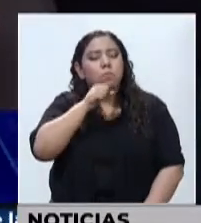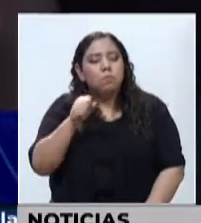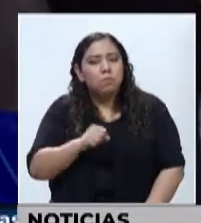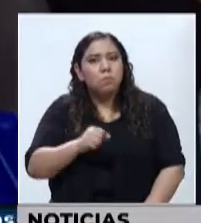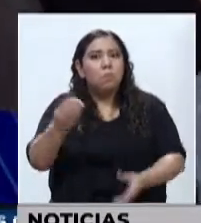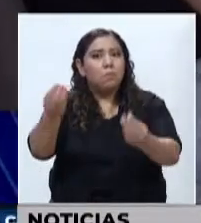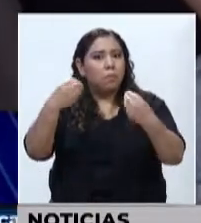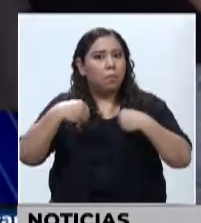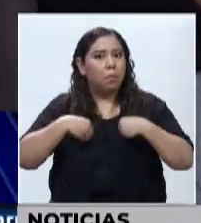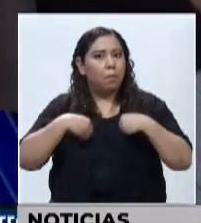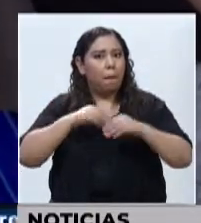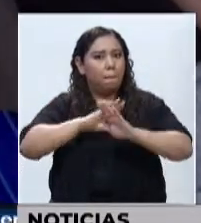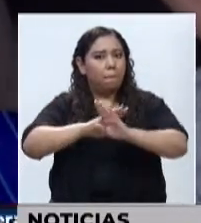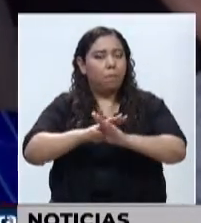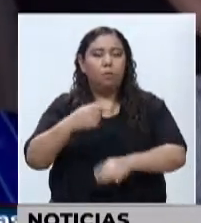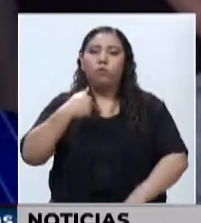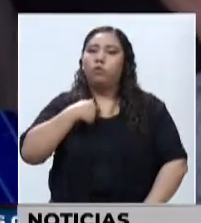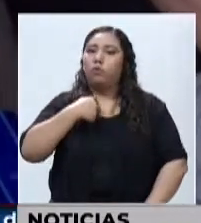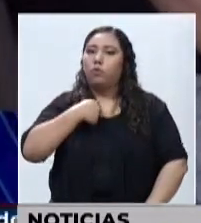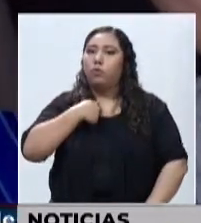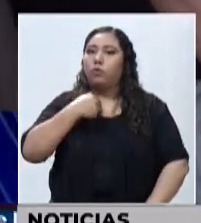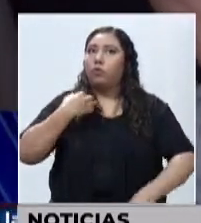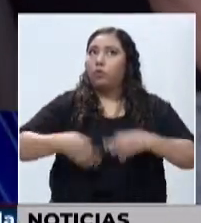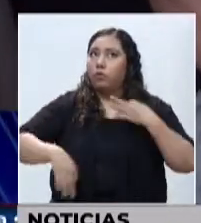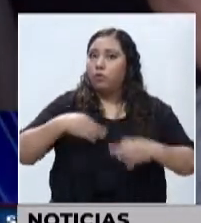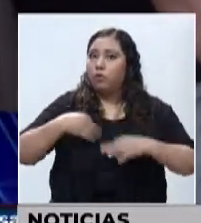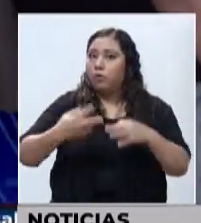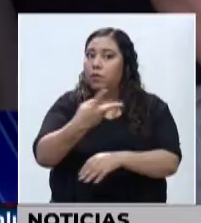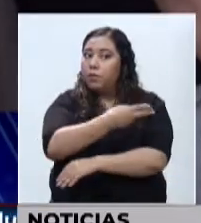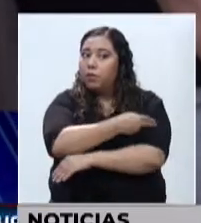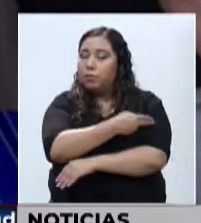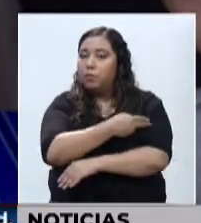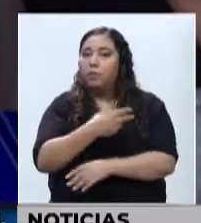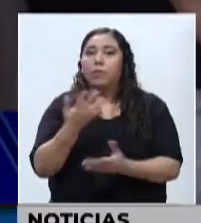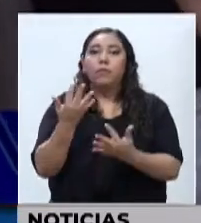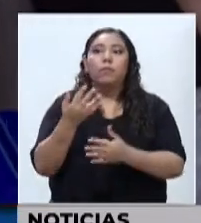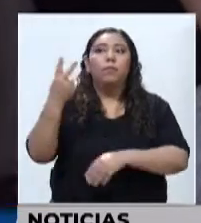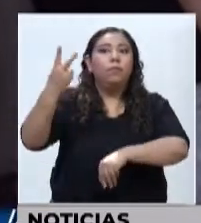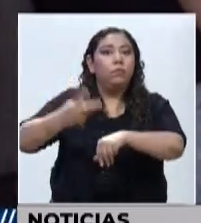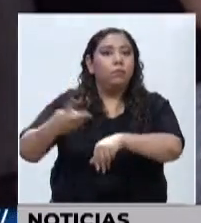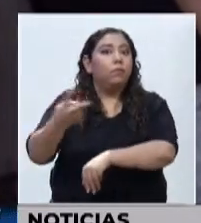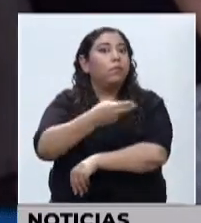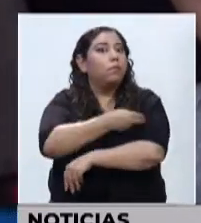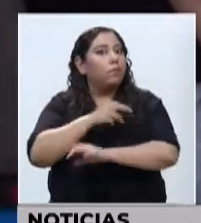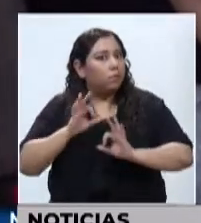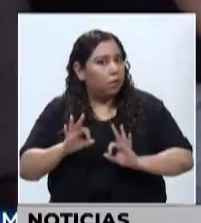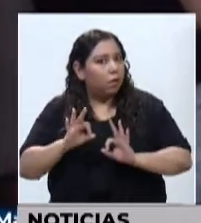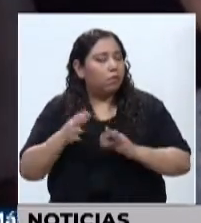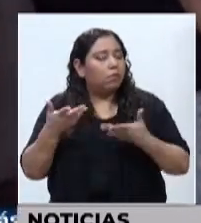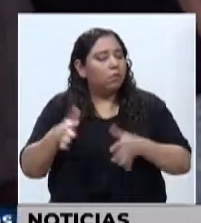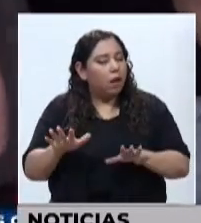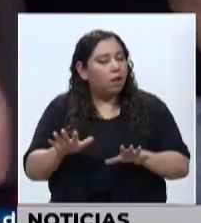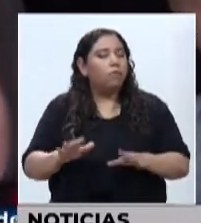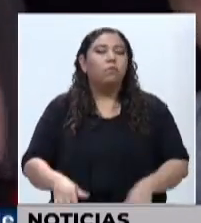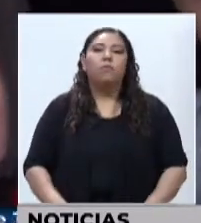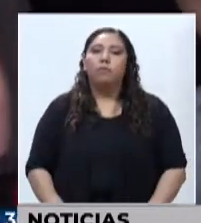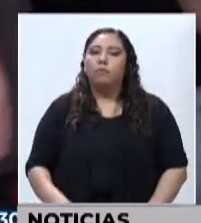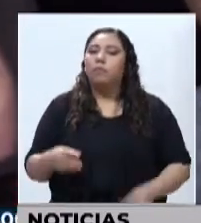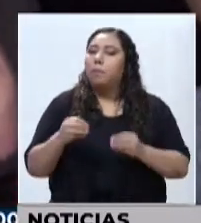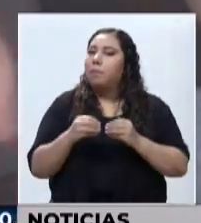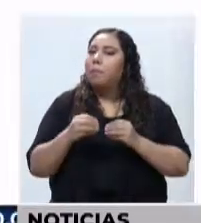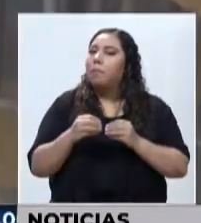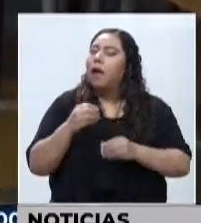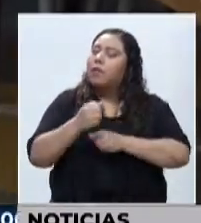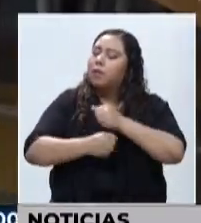feliz recibir la vacuna y esperar la otra que venga, ¿verdad? Para durar más,